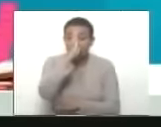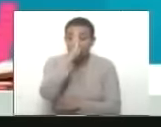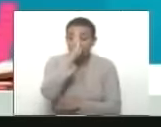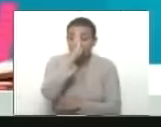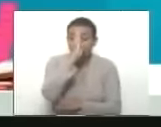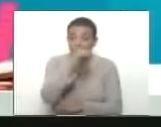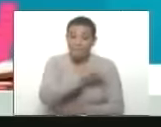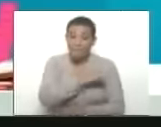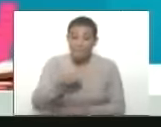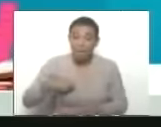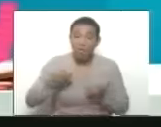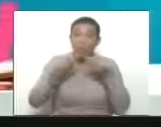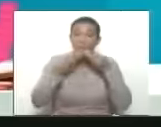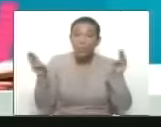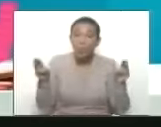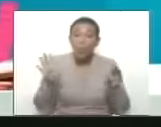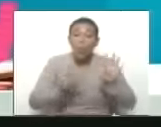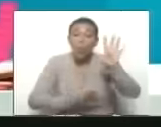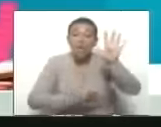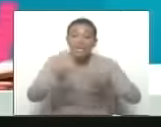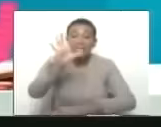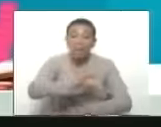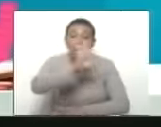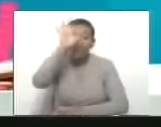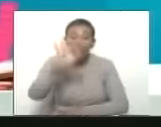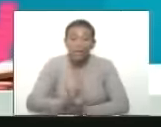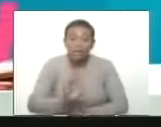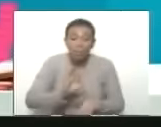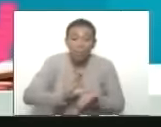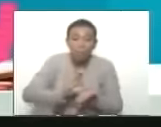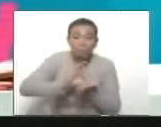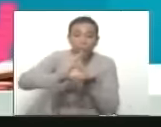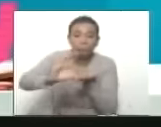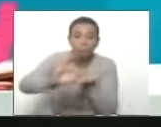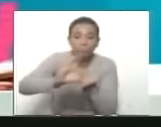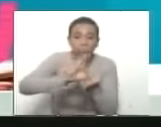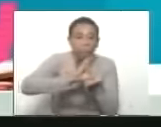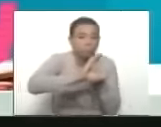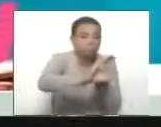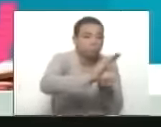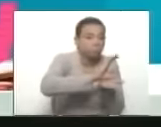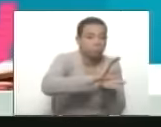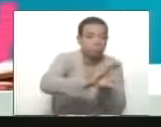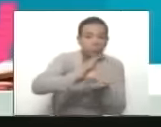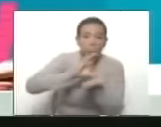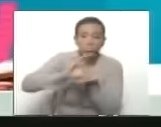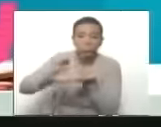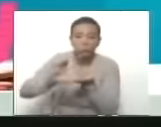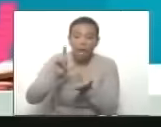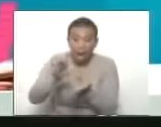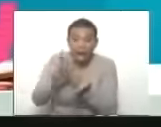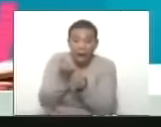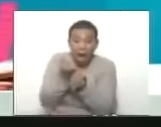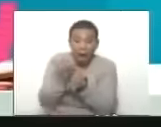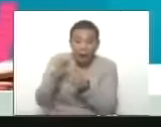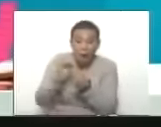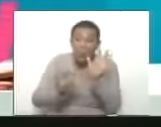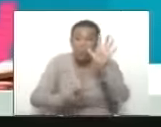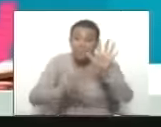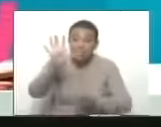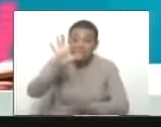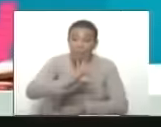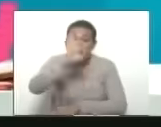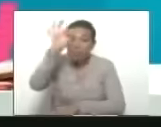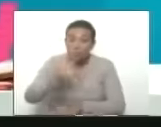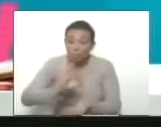y privada dediquen un 15% de su cartera productiva que la tienen allí un 15